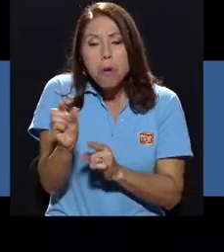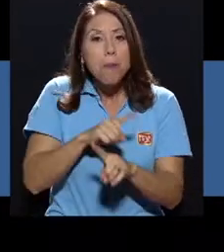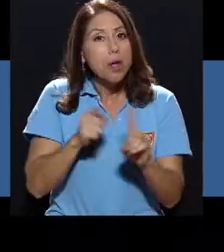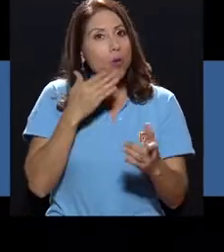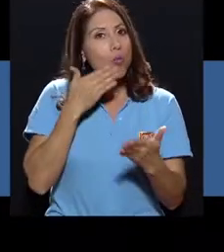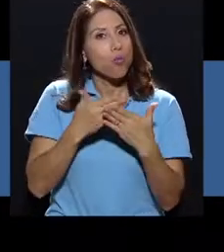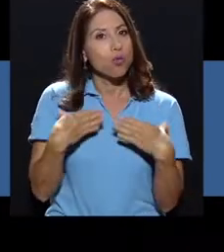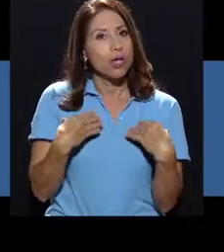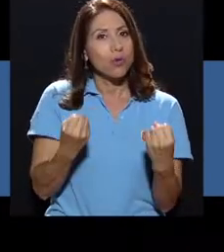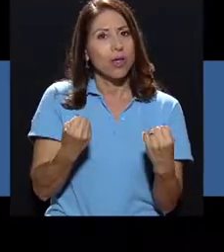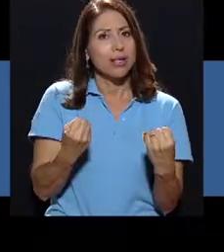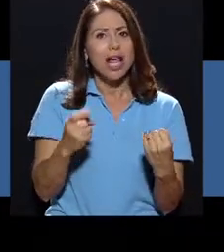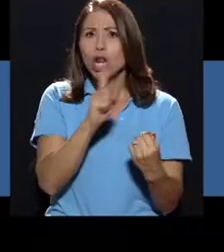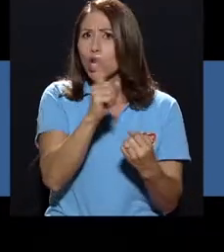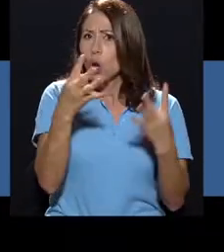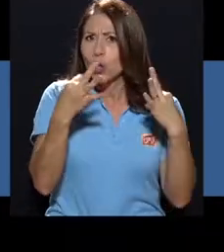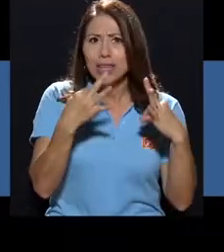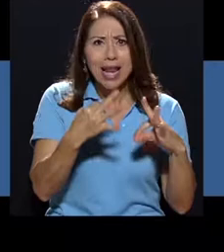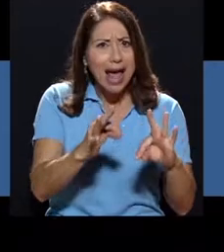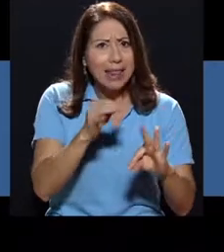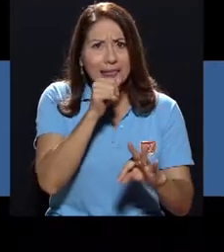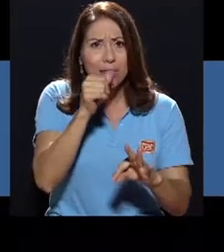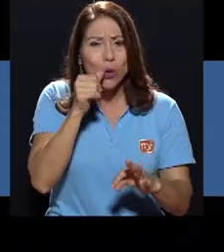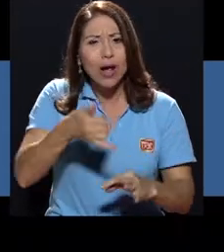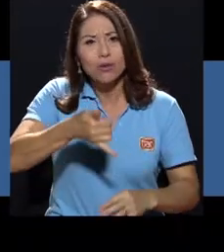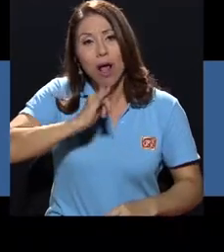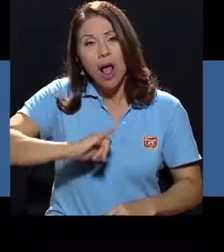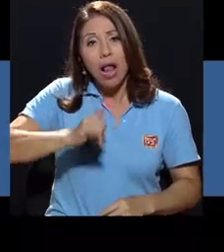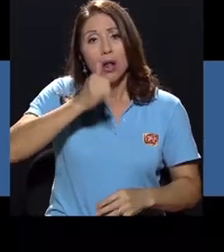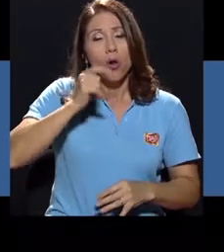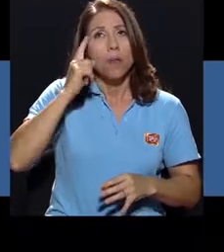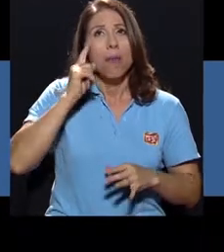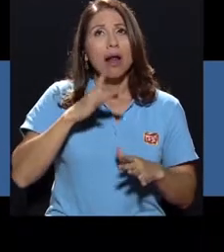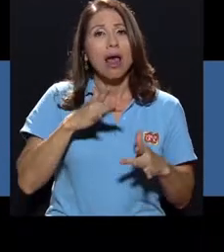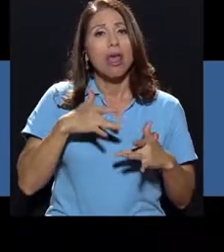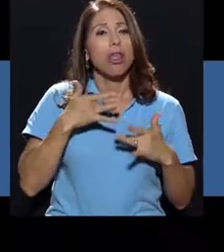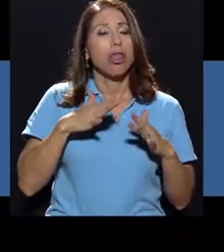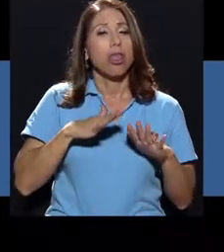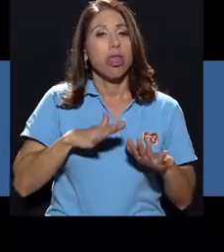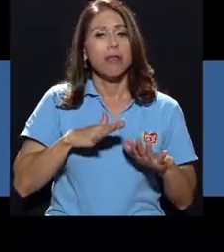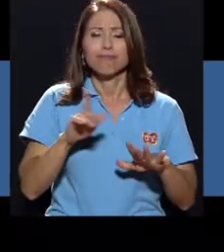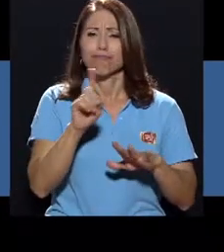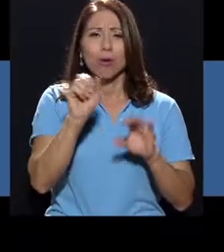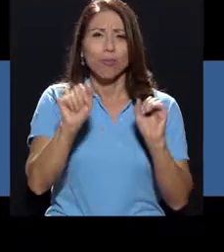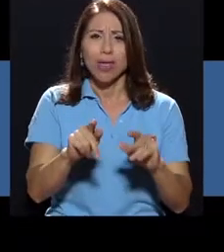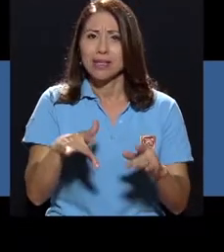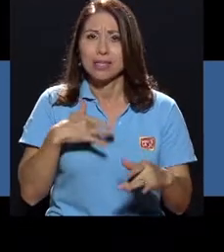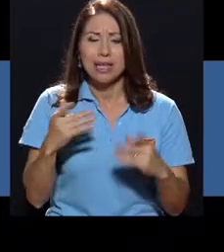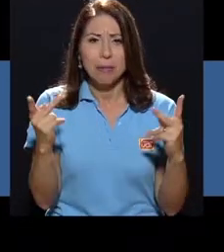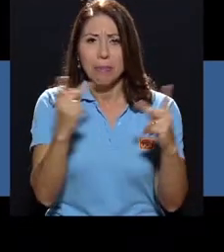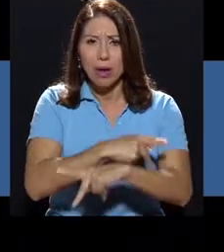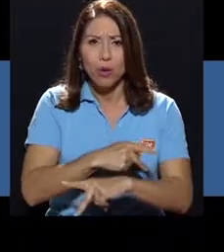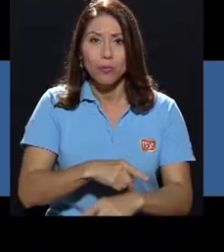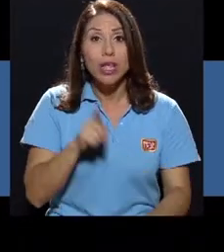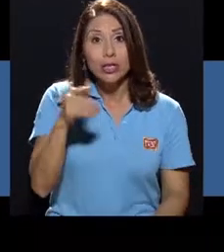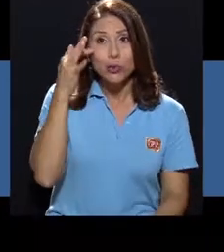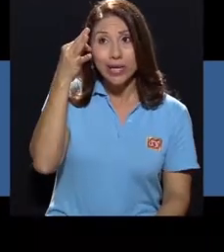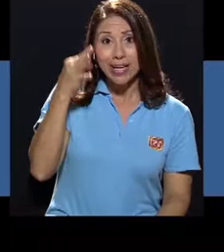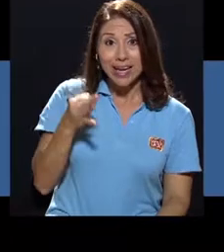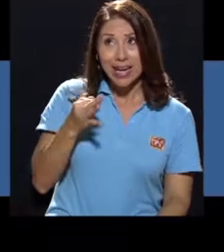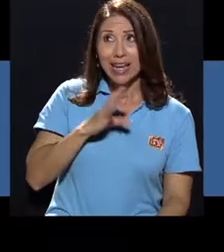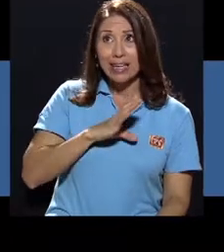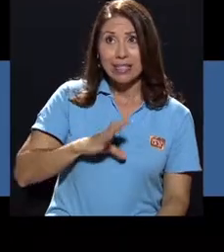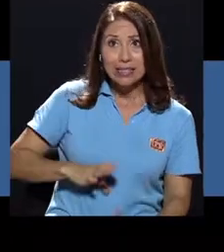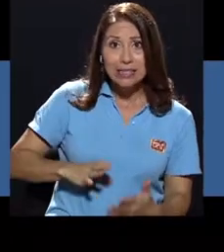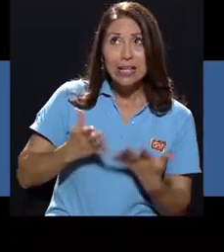alcohol o drogas porque te pueden hacer sentir peor. Si eres creyente decile a ese ser superior cómo te